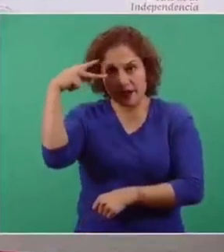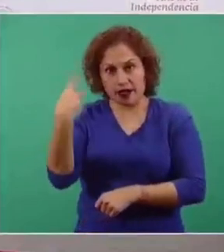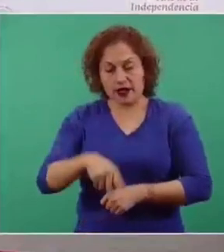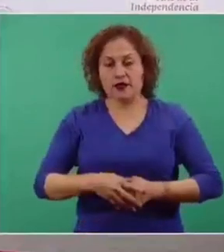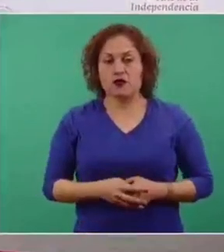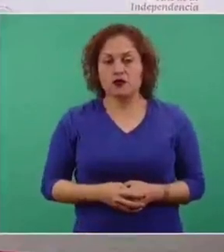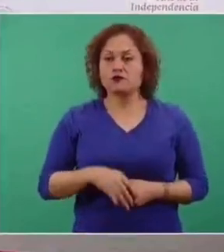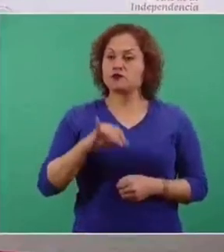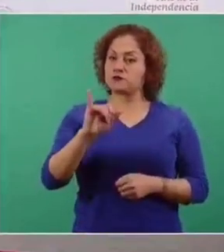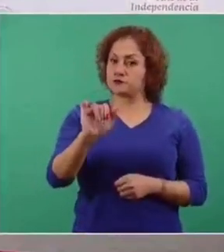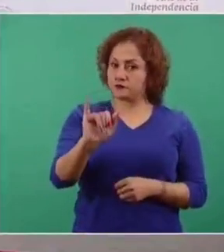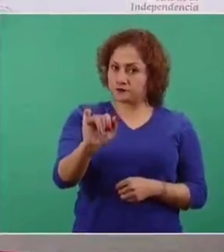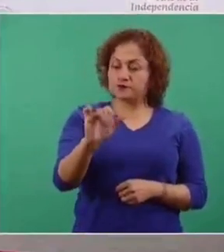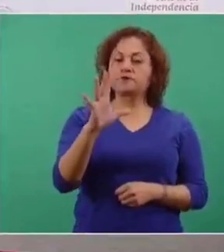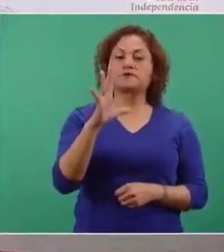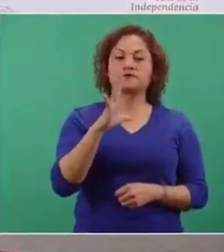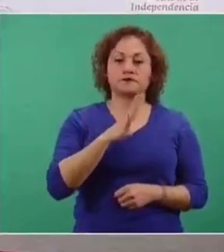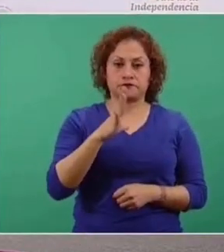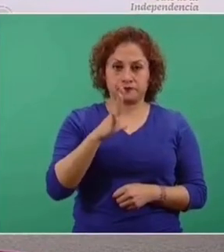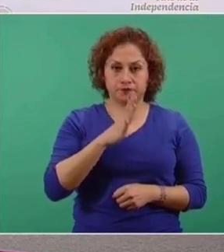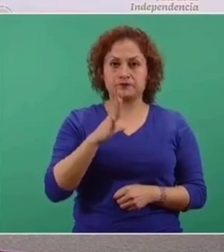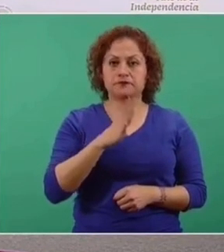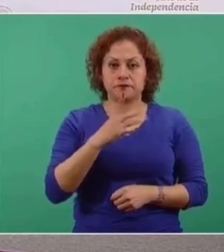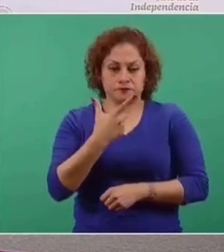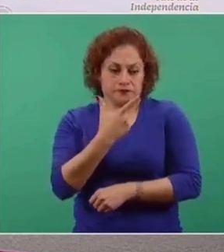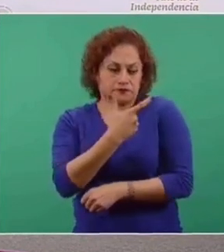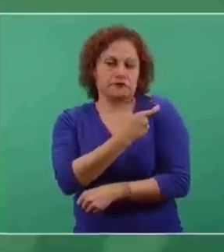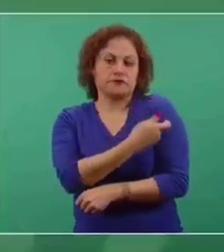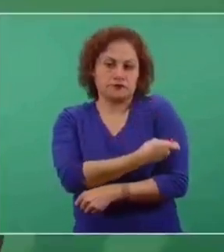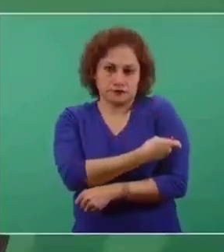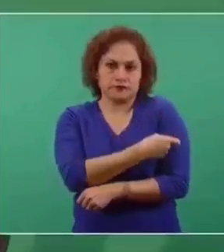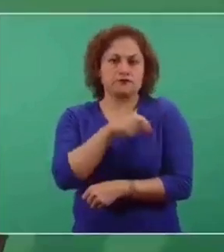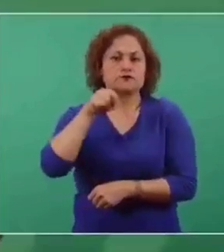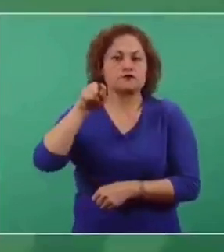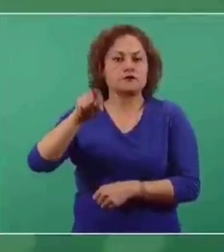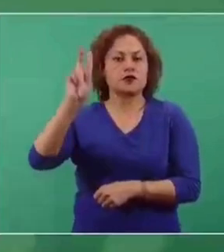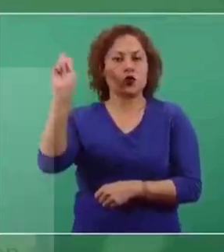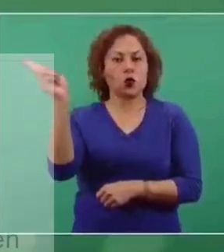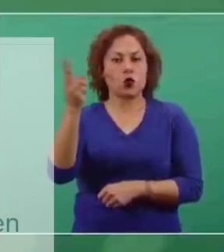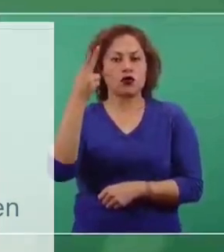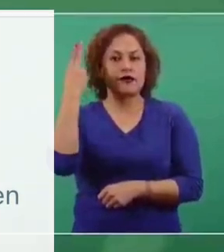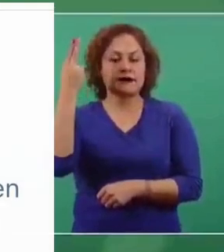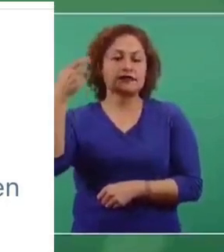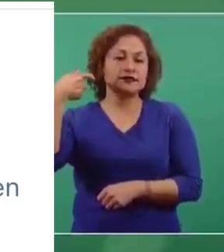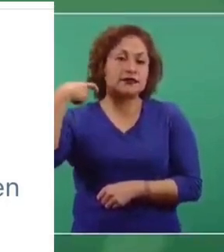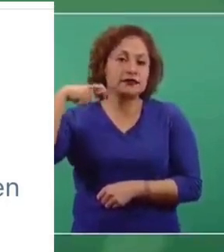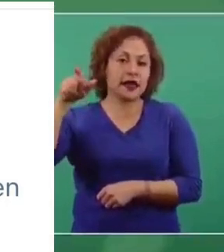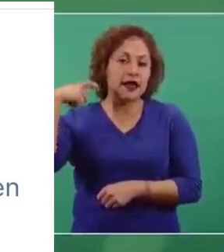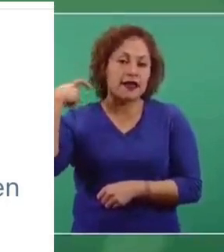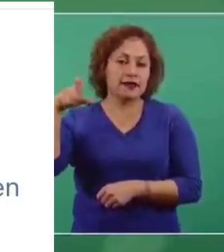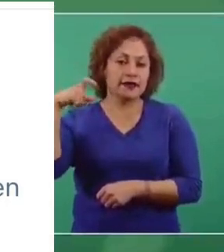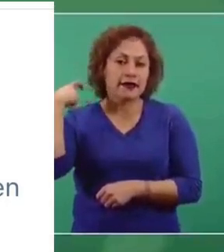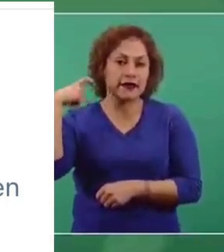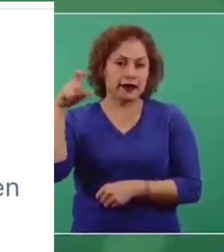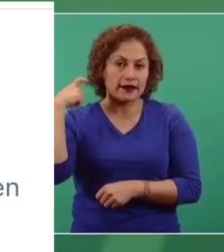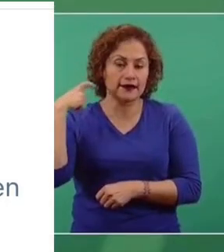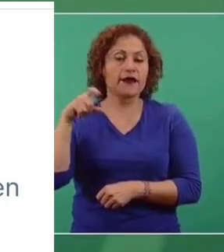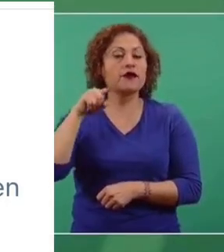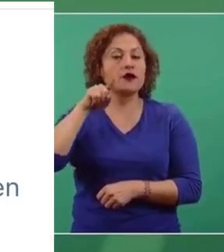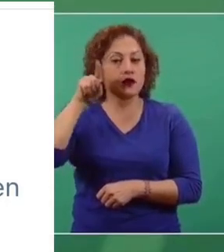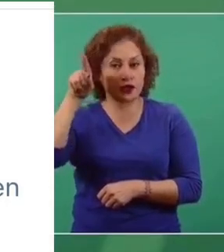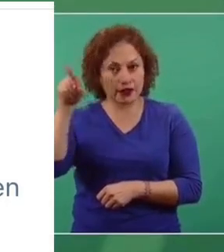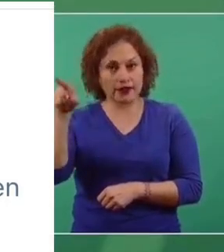Sí, hay una vacuna, particularmente la Universidad de Querétaro, que está teniendo ya